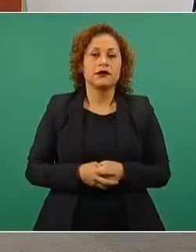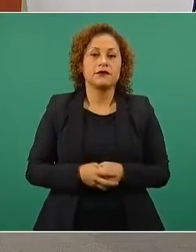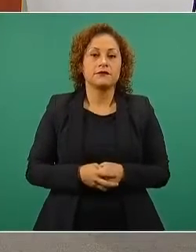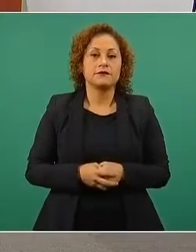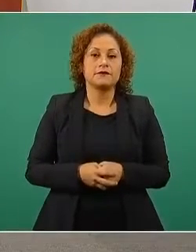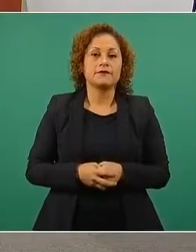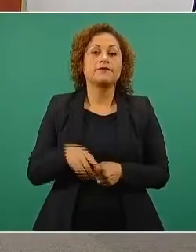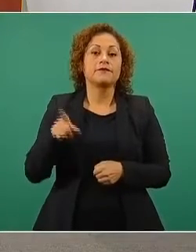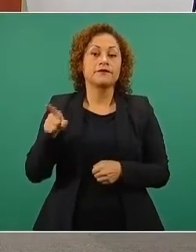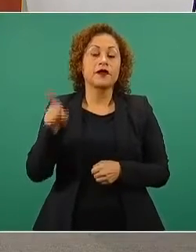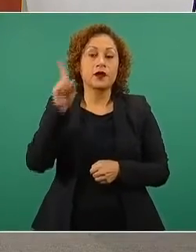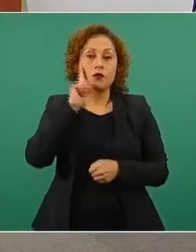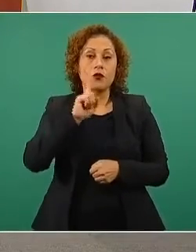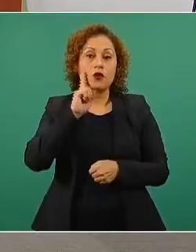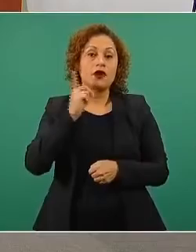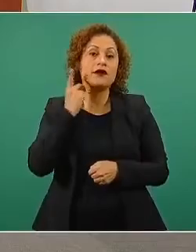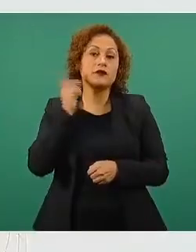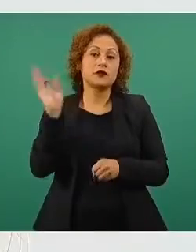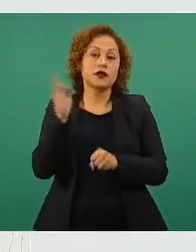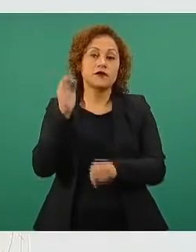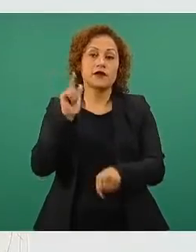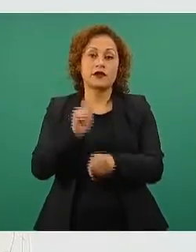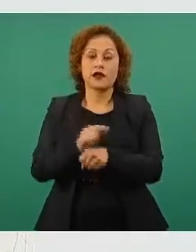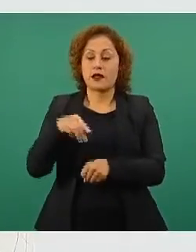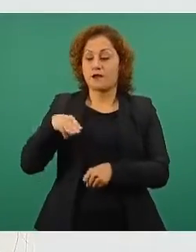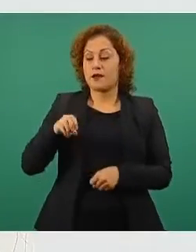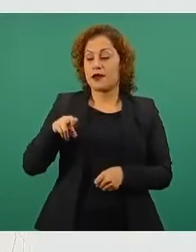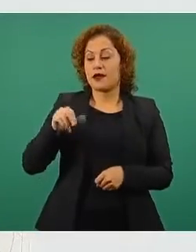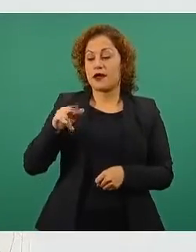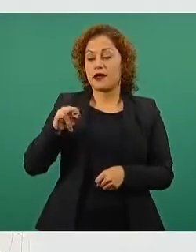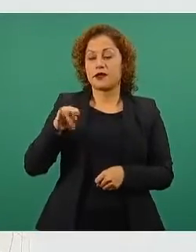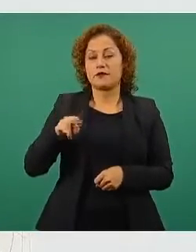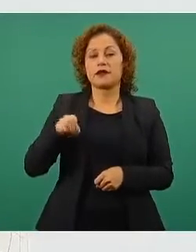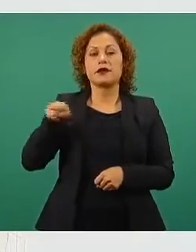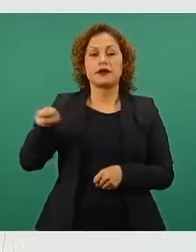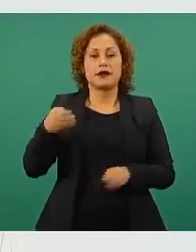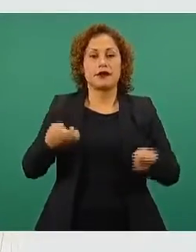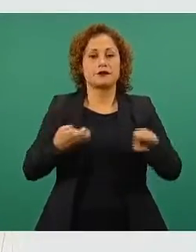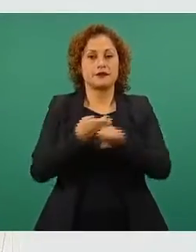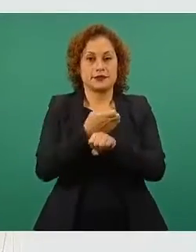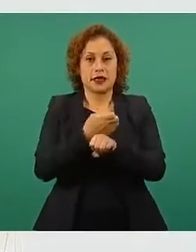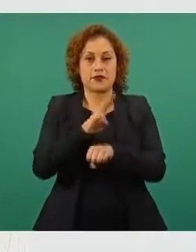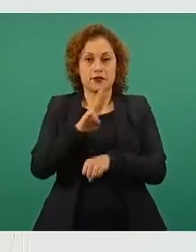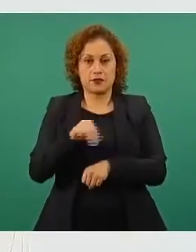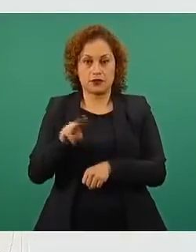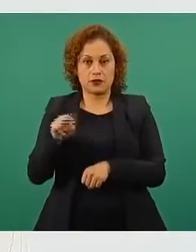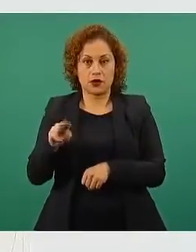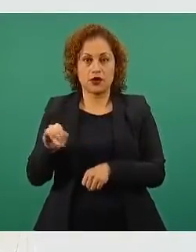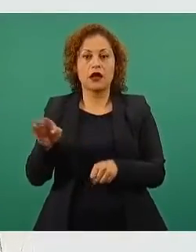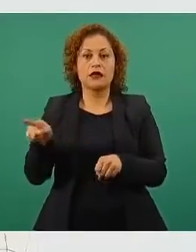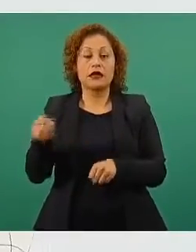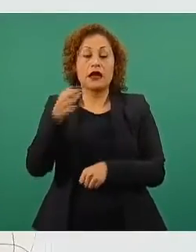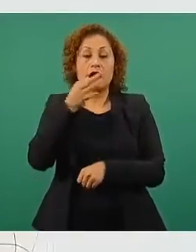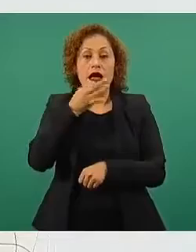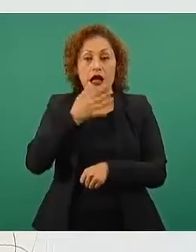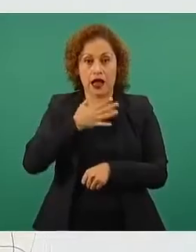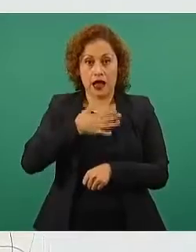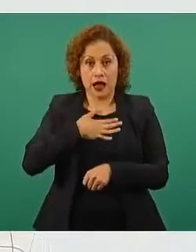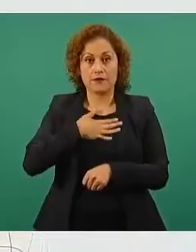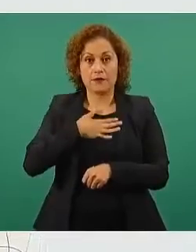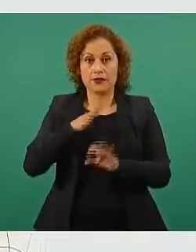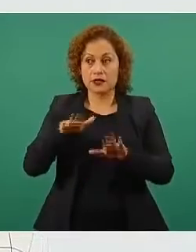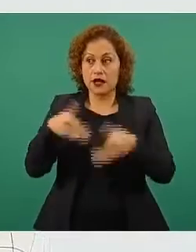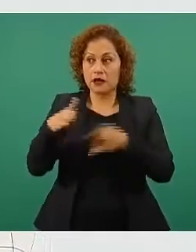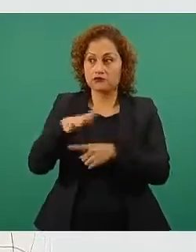diputada federal, Mari Carmen Bernal Martínez, de Michoacán, por amenazas que